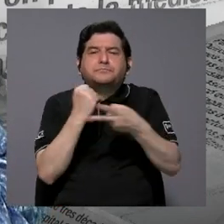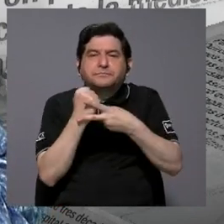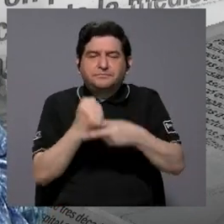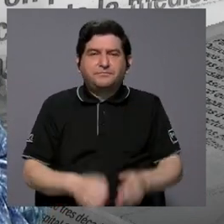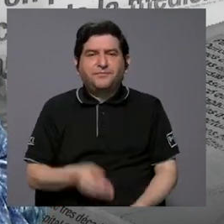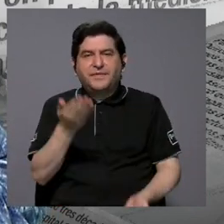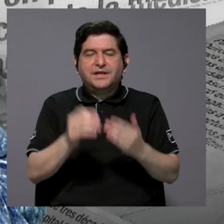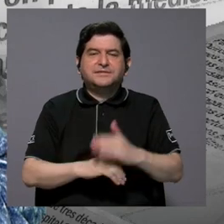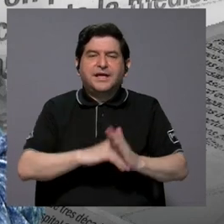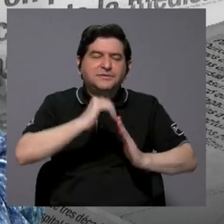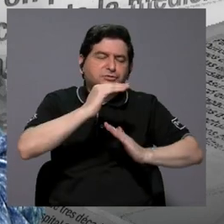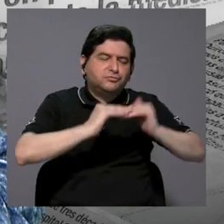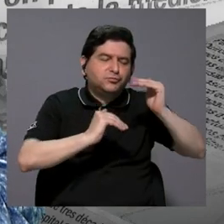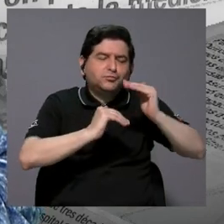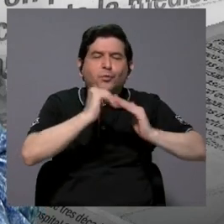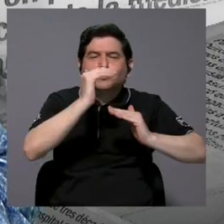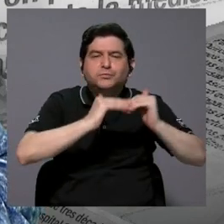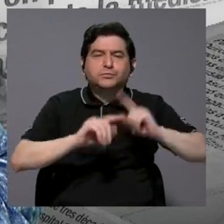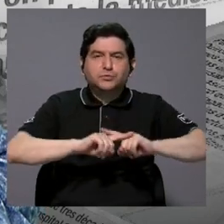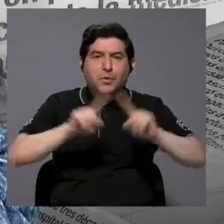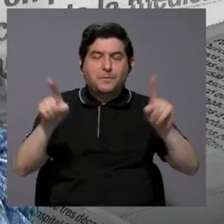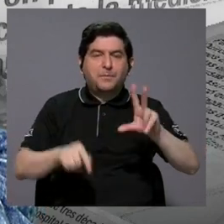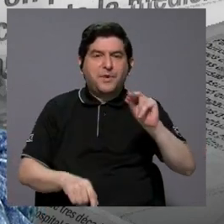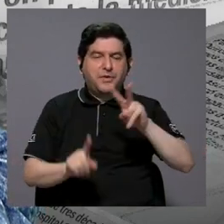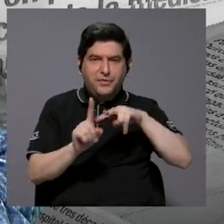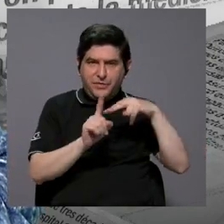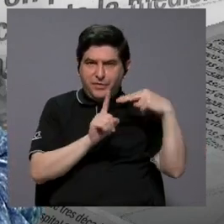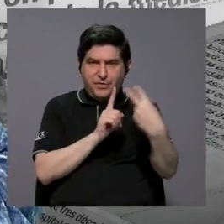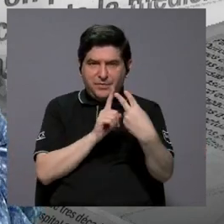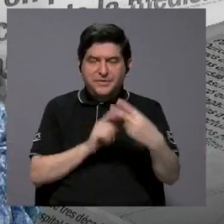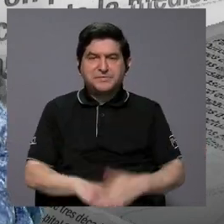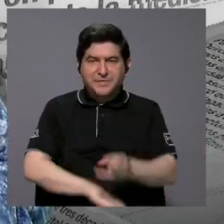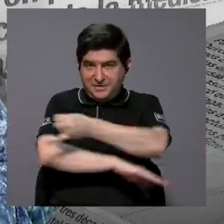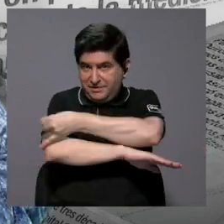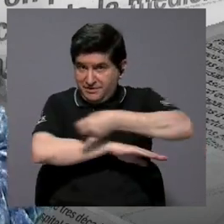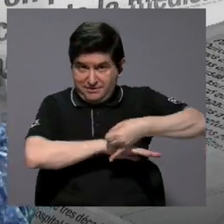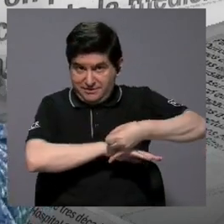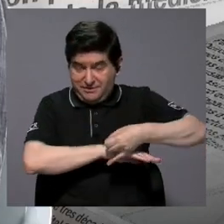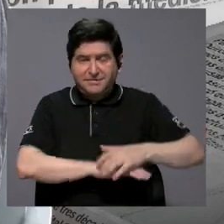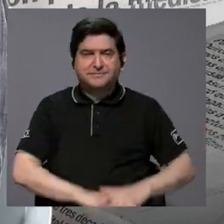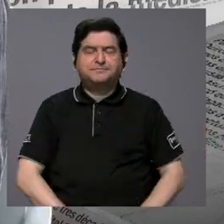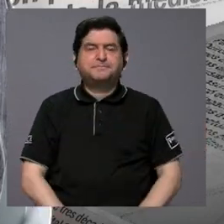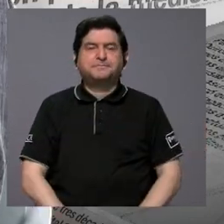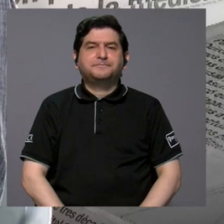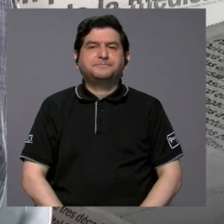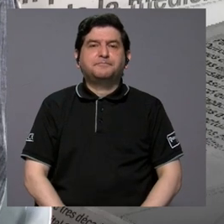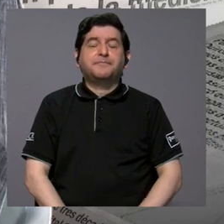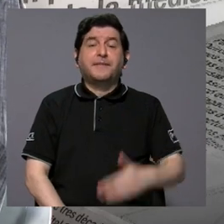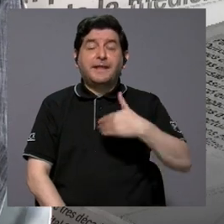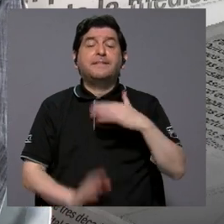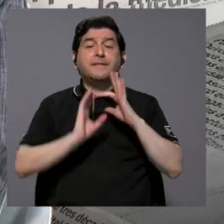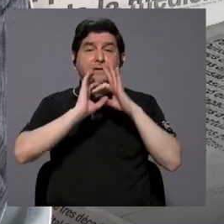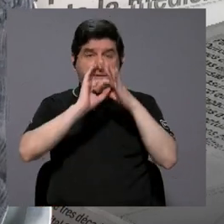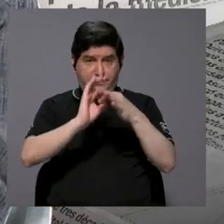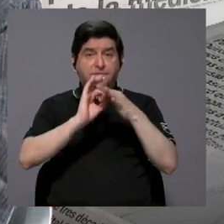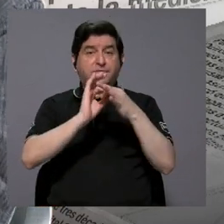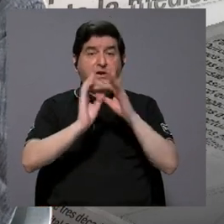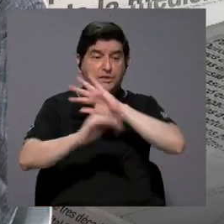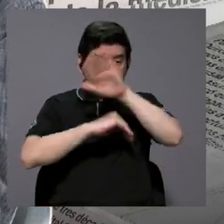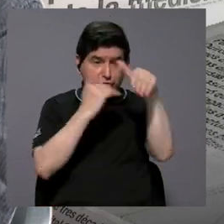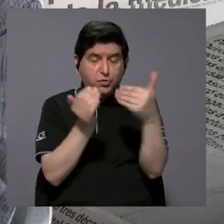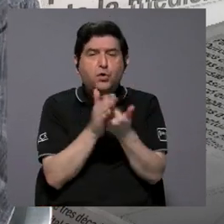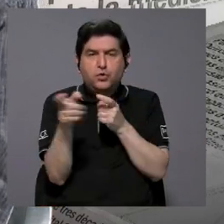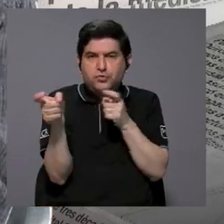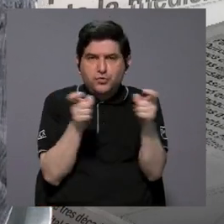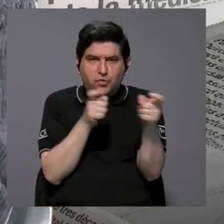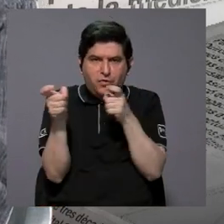en la construcción, pero no desde esa óptica. Claro, tiene que ver precisamente con todo